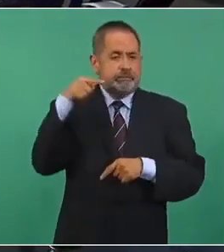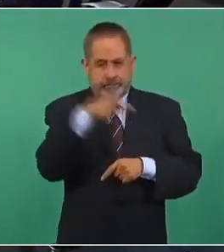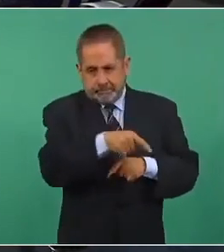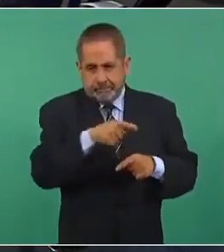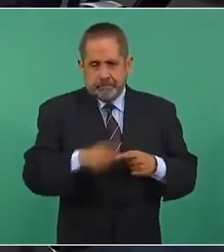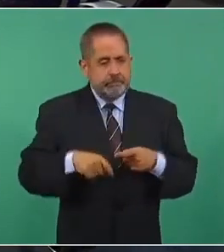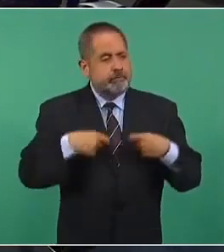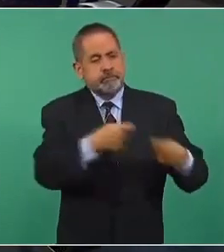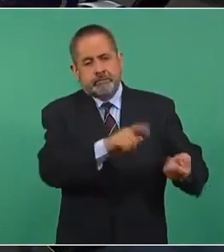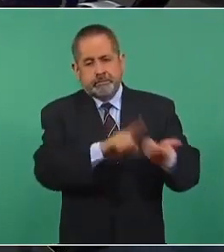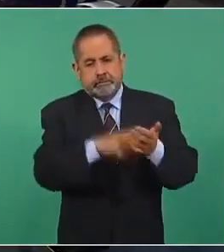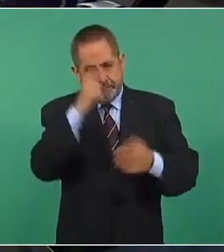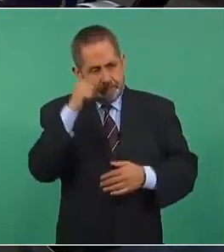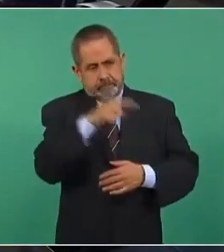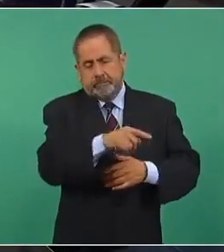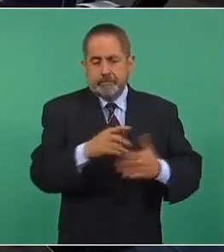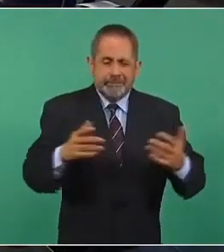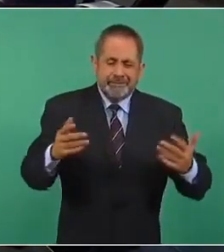concesionados.